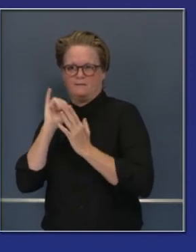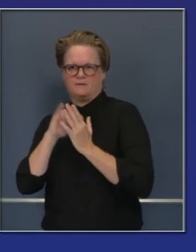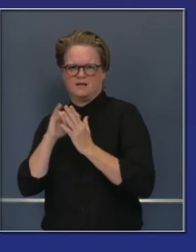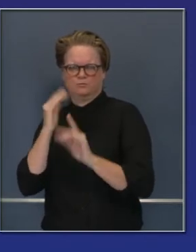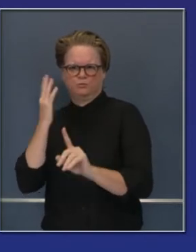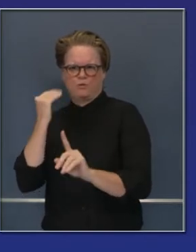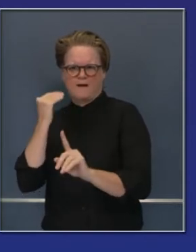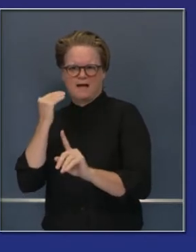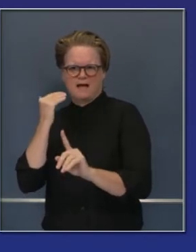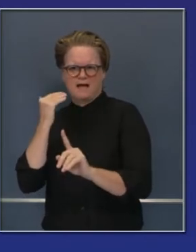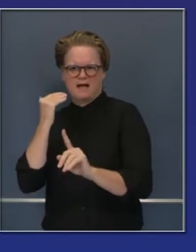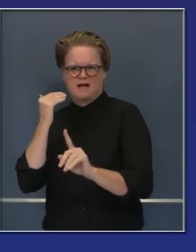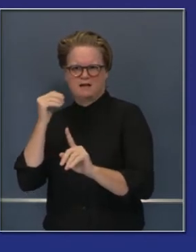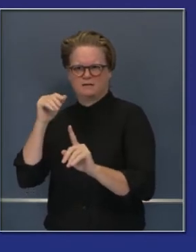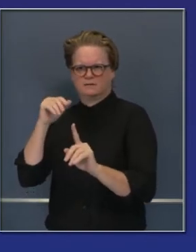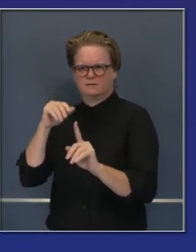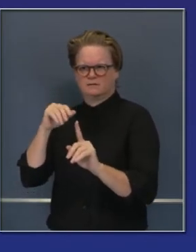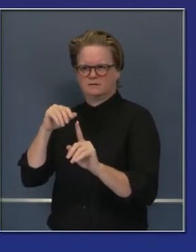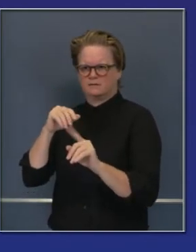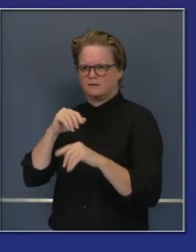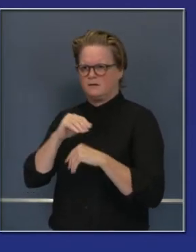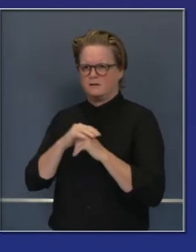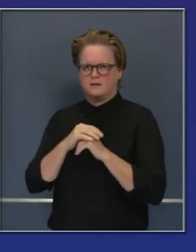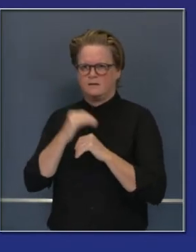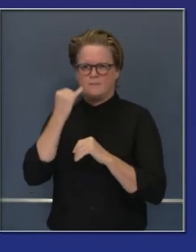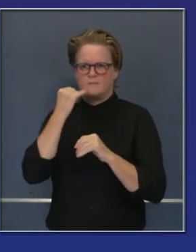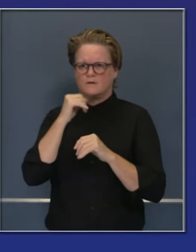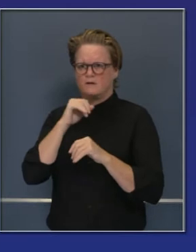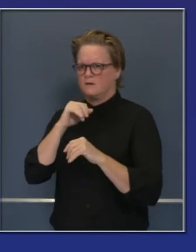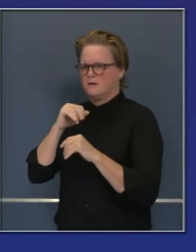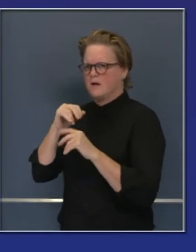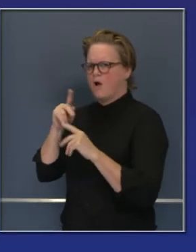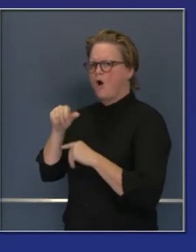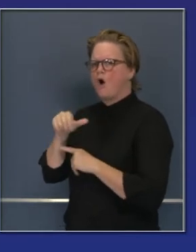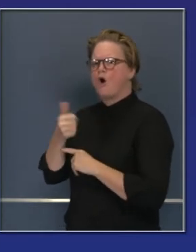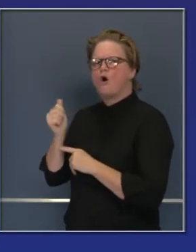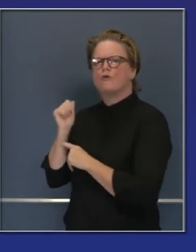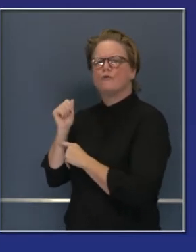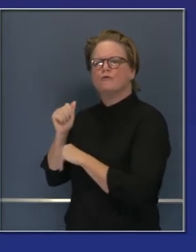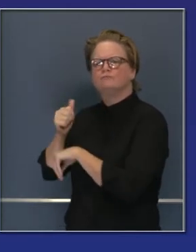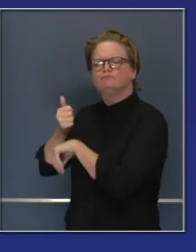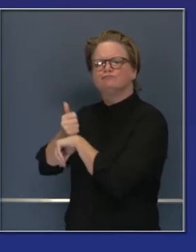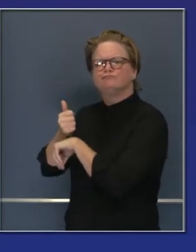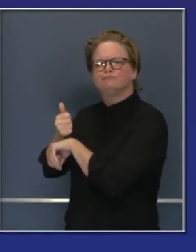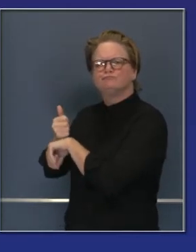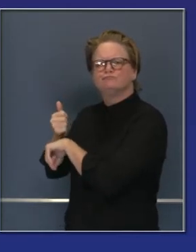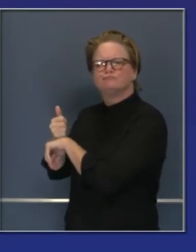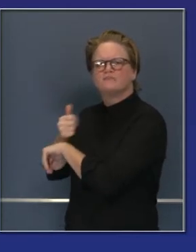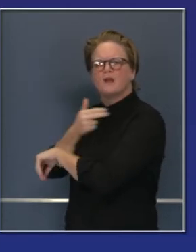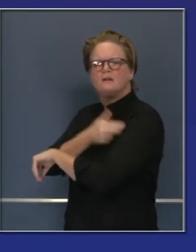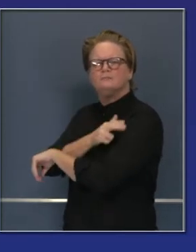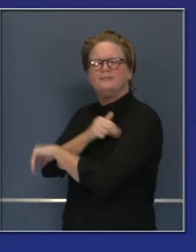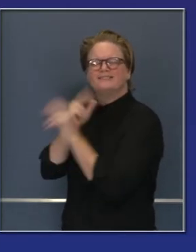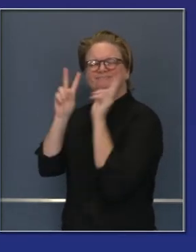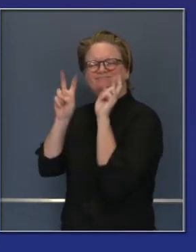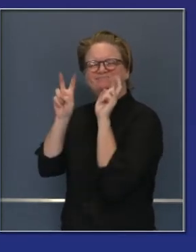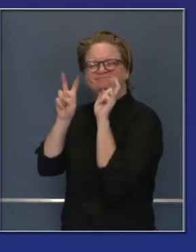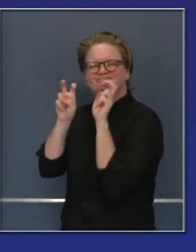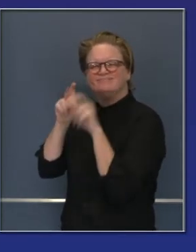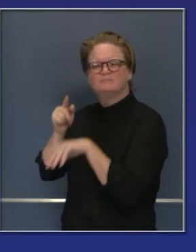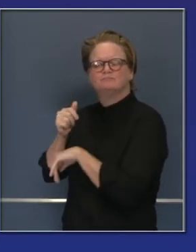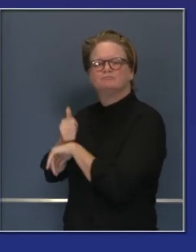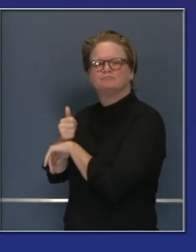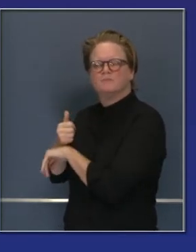habló de lo que podemos prever, lo que nos aguarda. Pero aquí también tenemos bastante capacidad todavía.